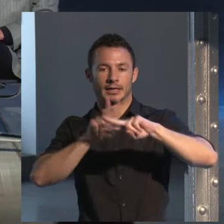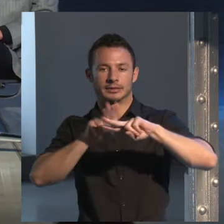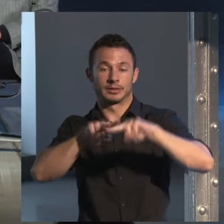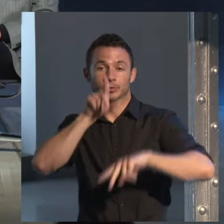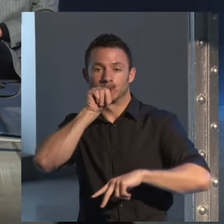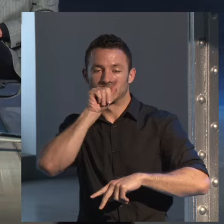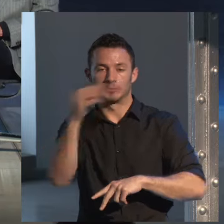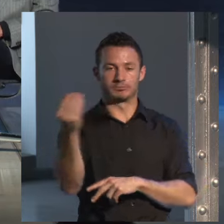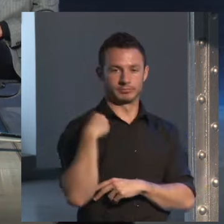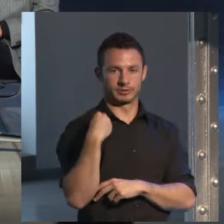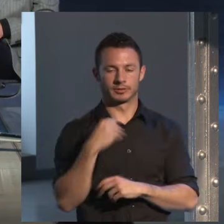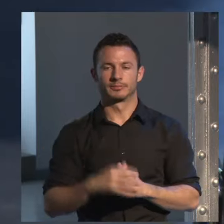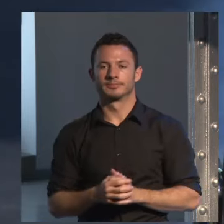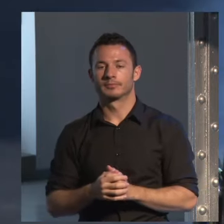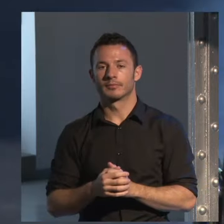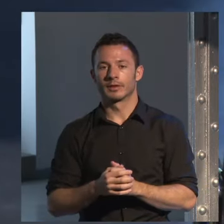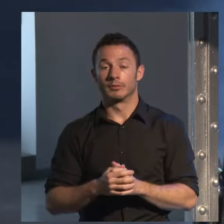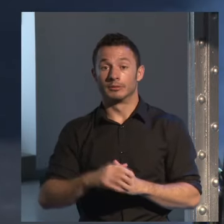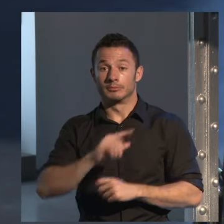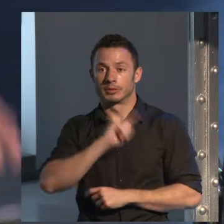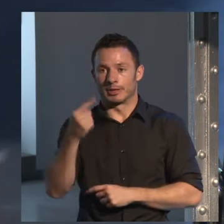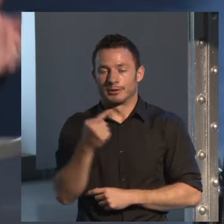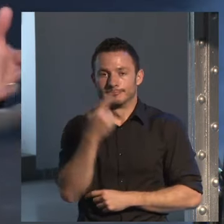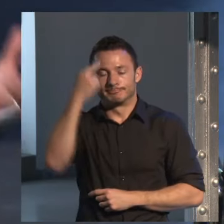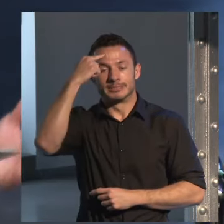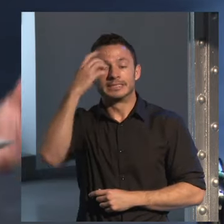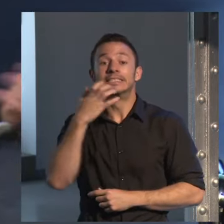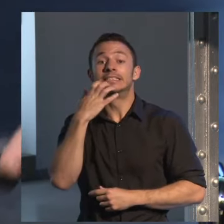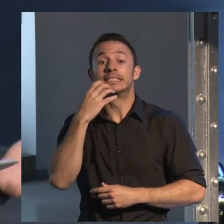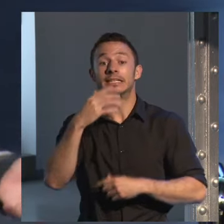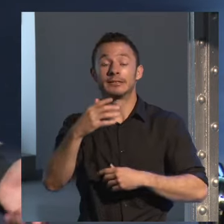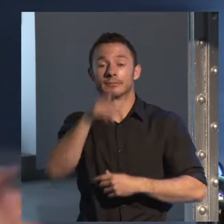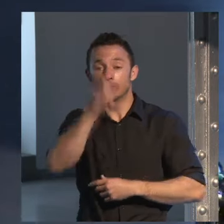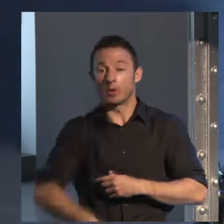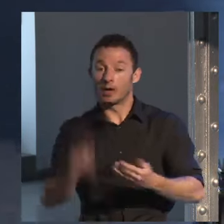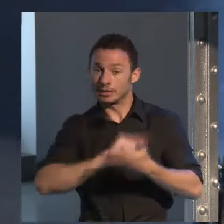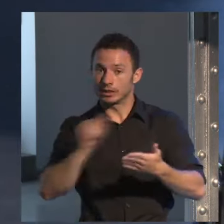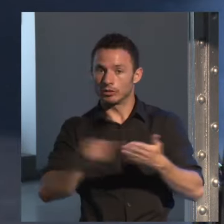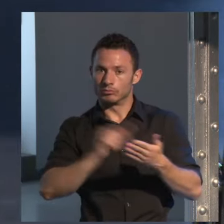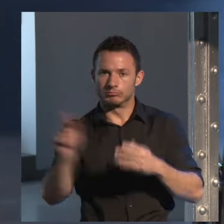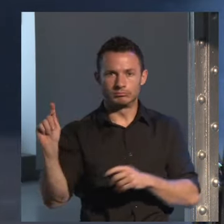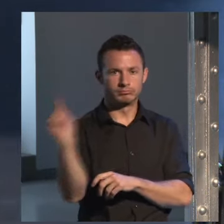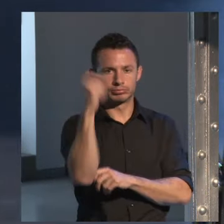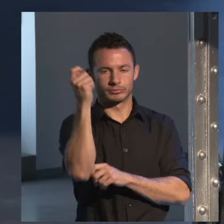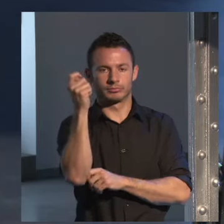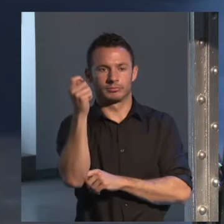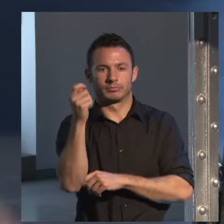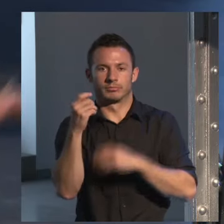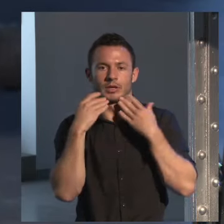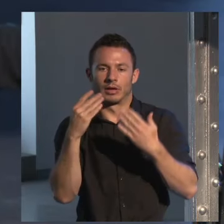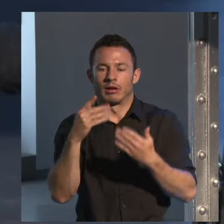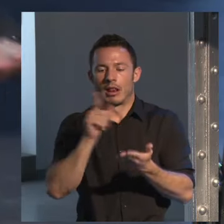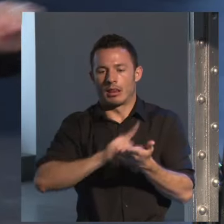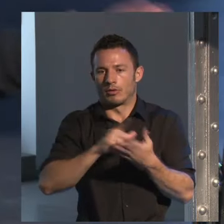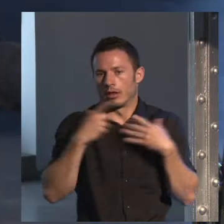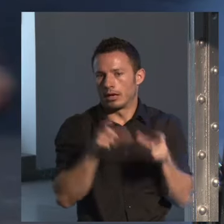y lo primero que me viene a la cabeza es que cuando un escritor triunfa, como es vuestro caso, con una literatura de género,